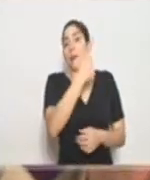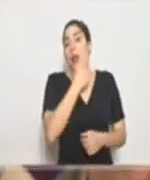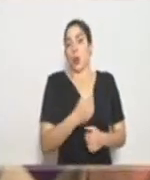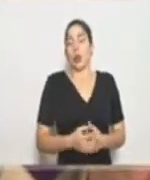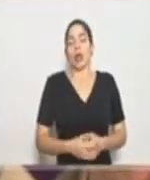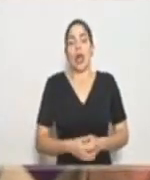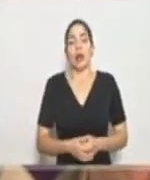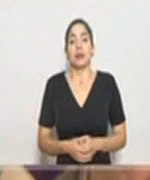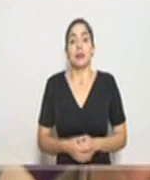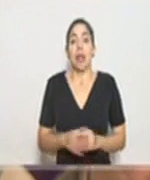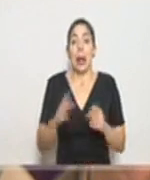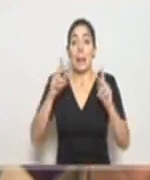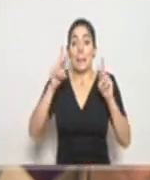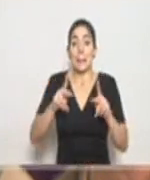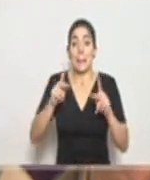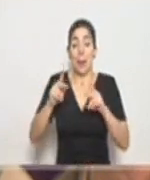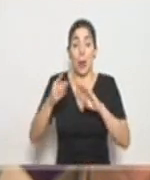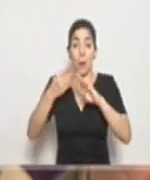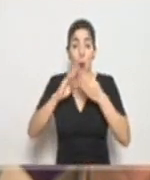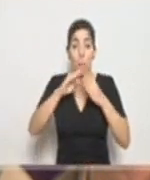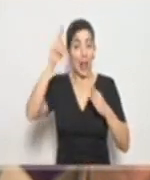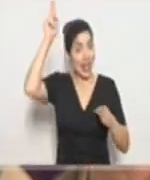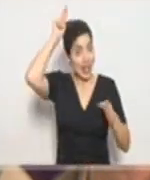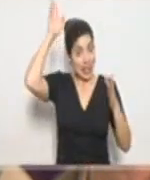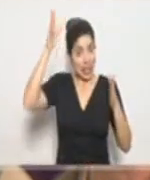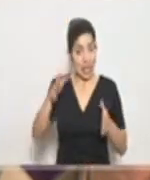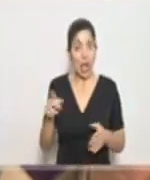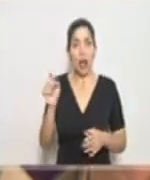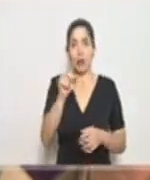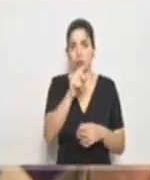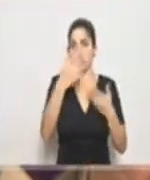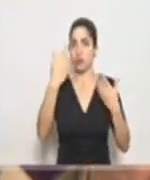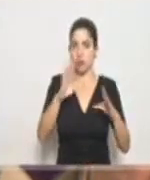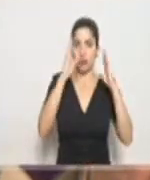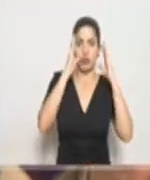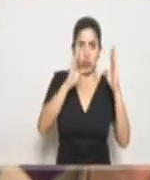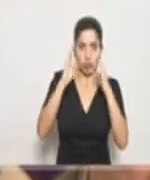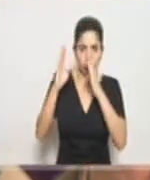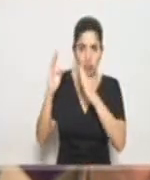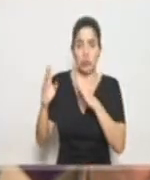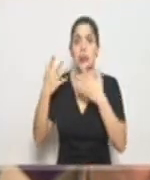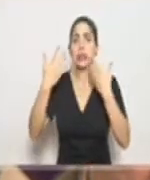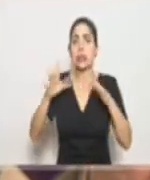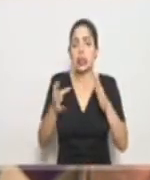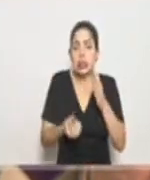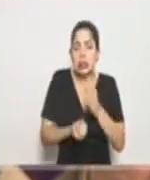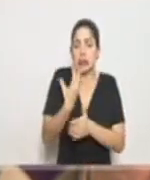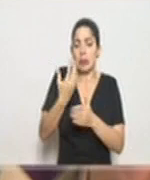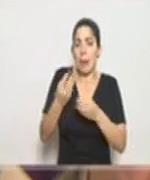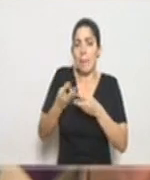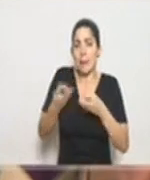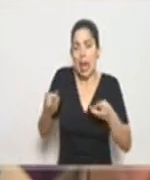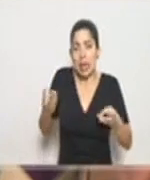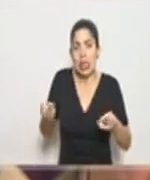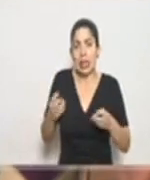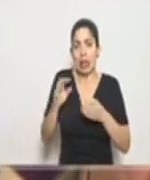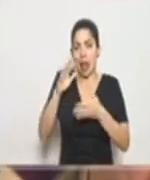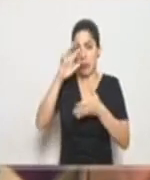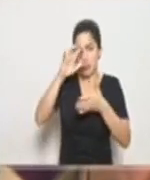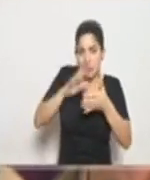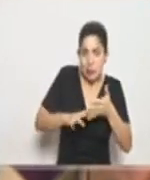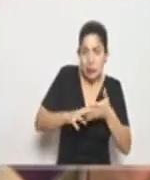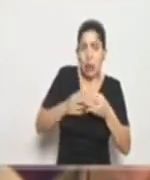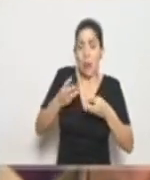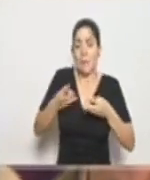a las poblaciones indígenas también se les ha abordado se ha generado material escrito